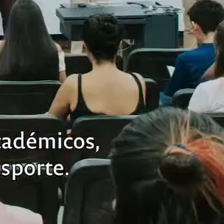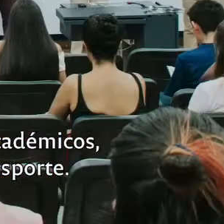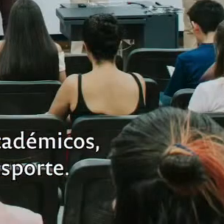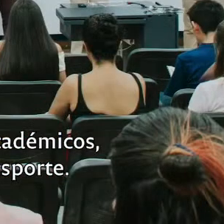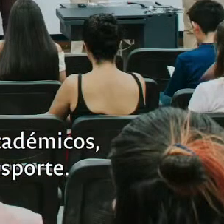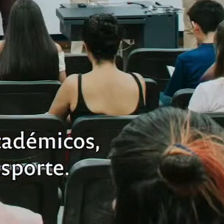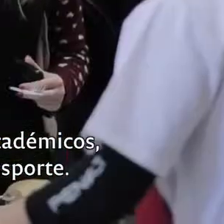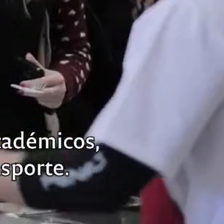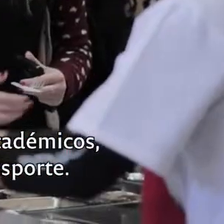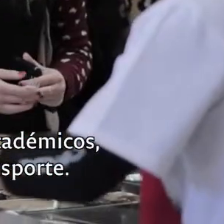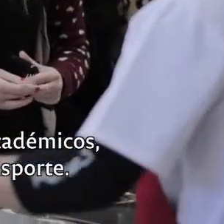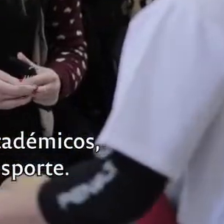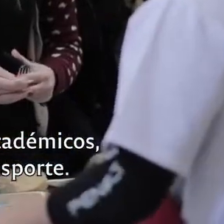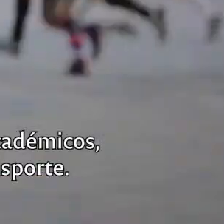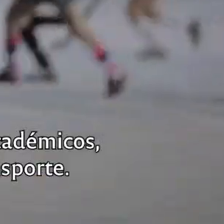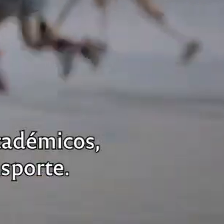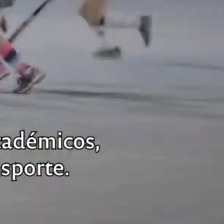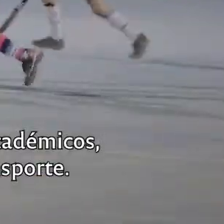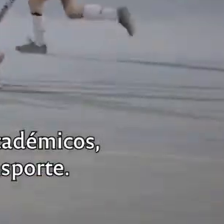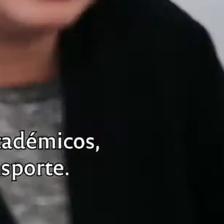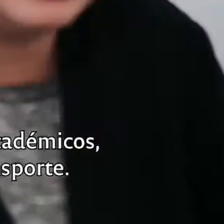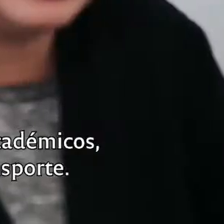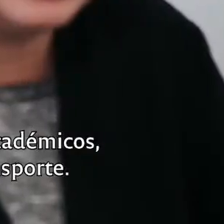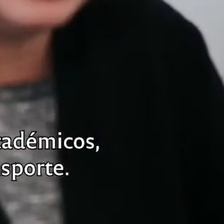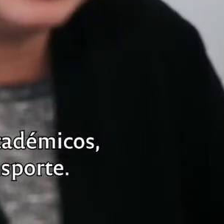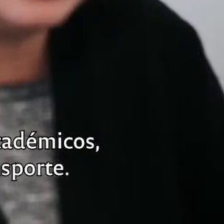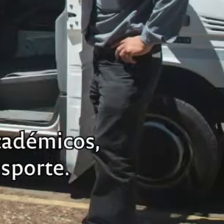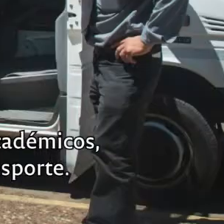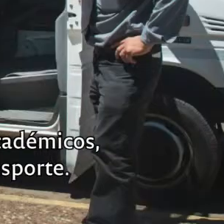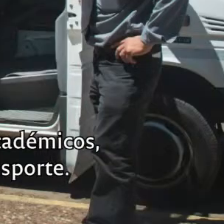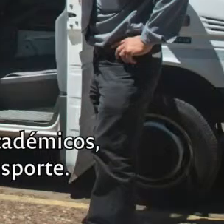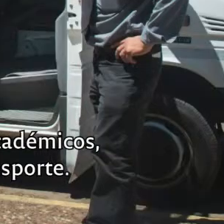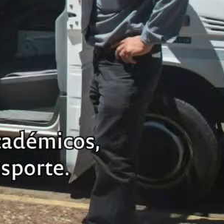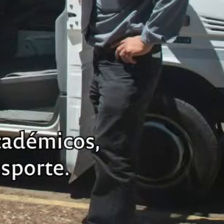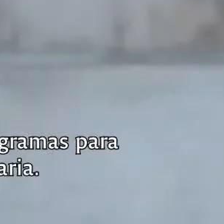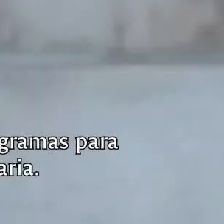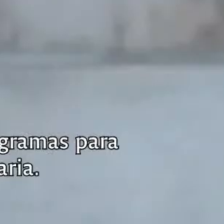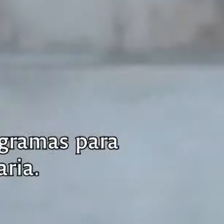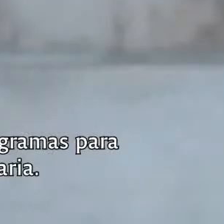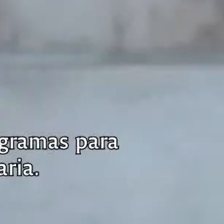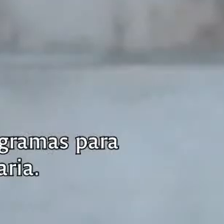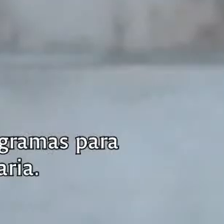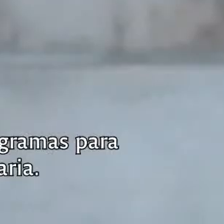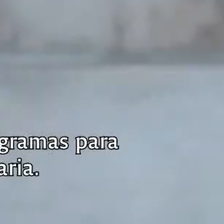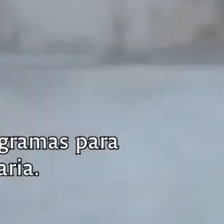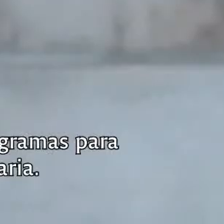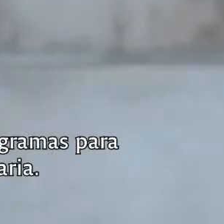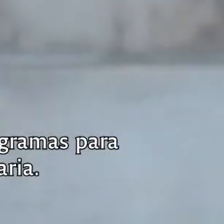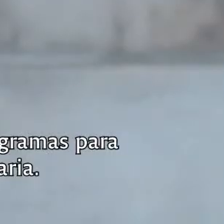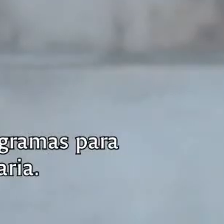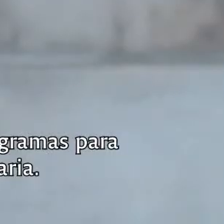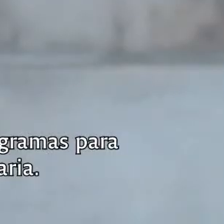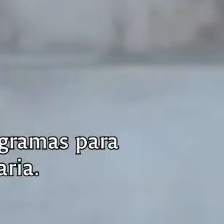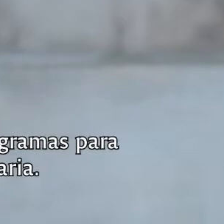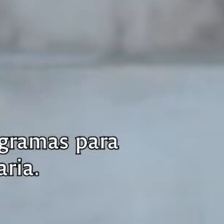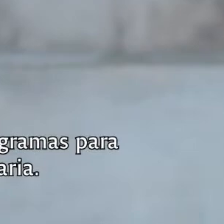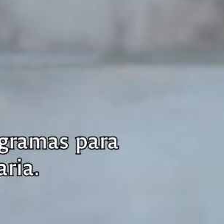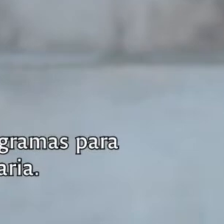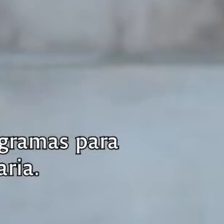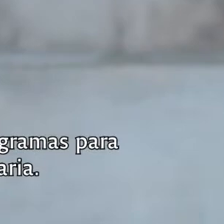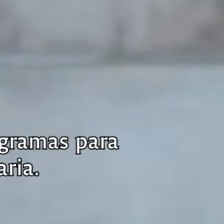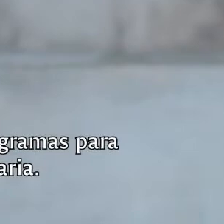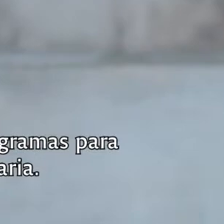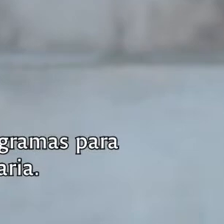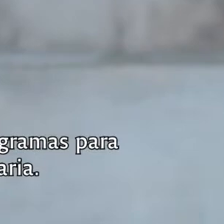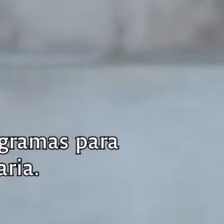académicos, comedor universitario, deporte, salud y transporte. Son las diferentes áreas en las cuales generamos programas